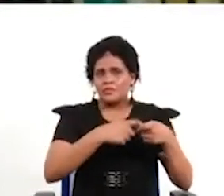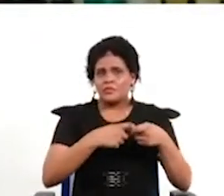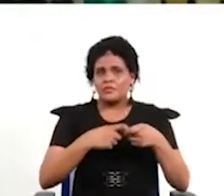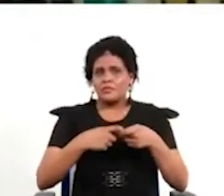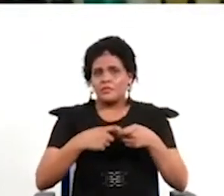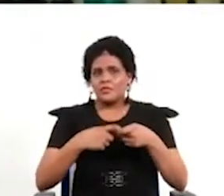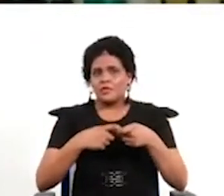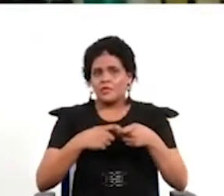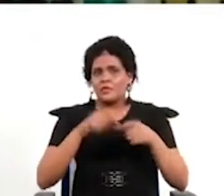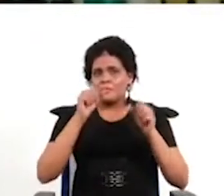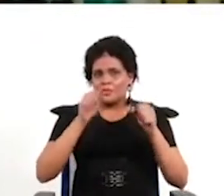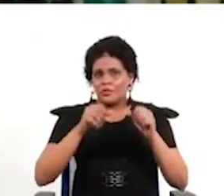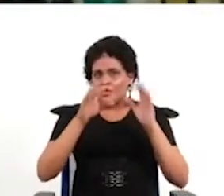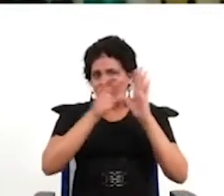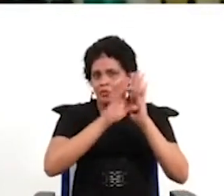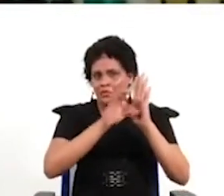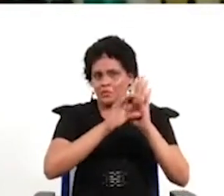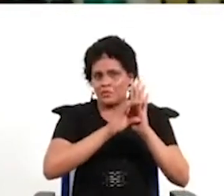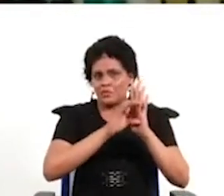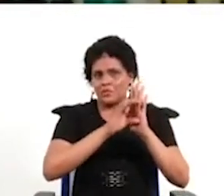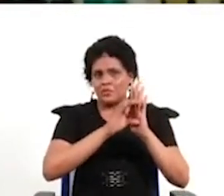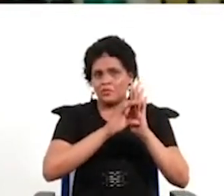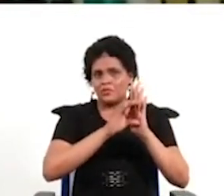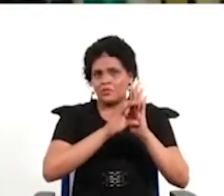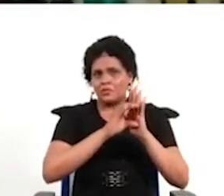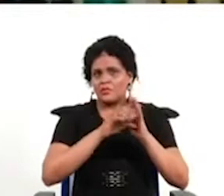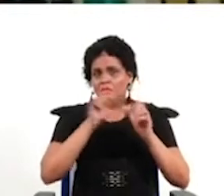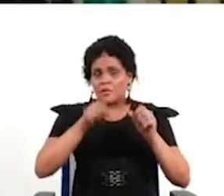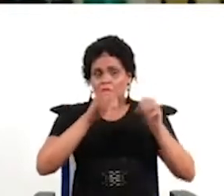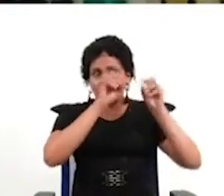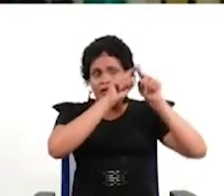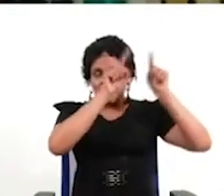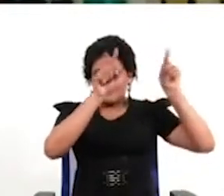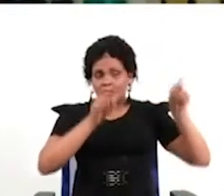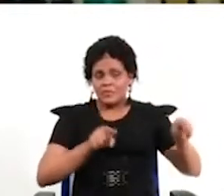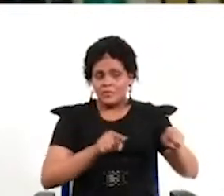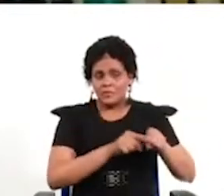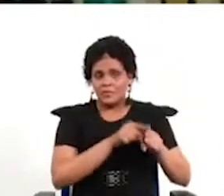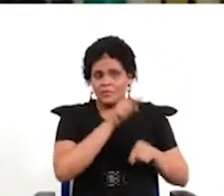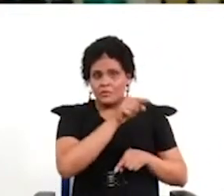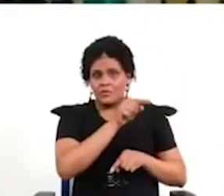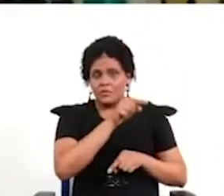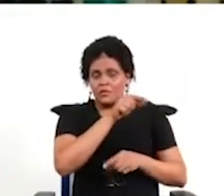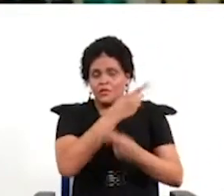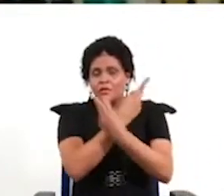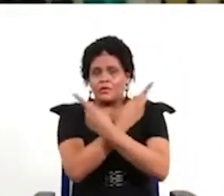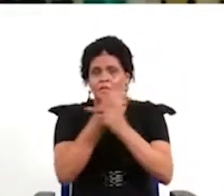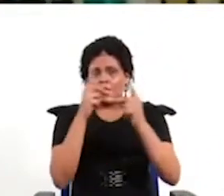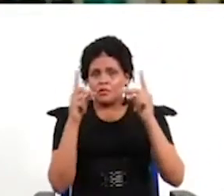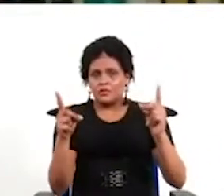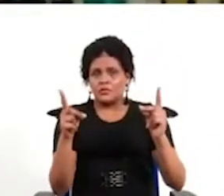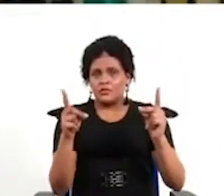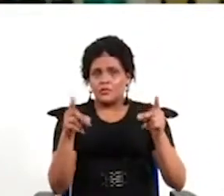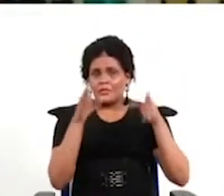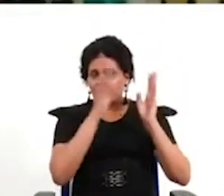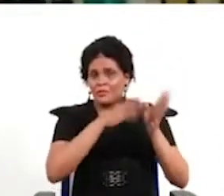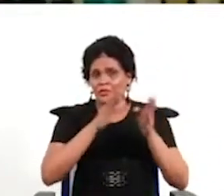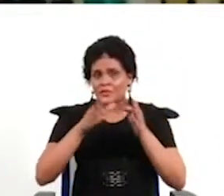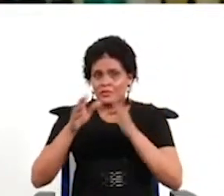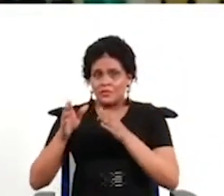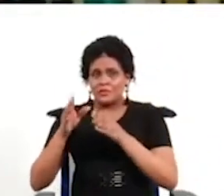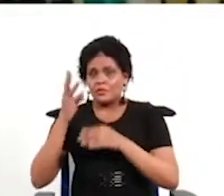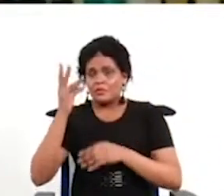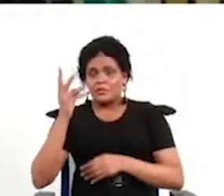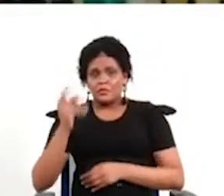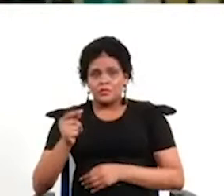con la constituyente que además debemos recordar se da en el marco de la transición a la democracia y de un proceso de movilización